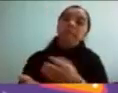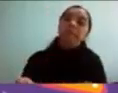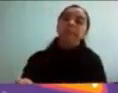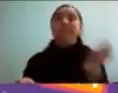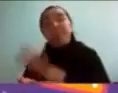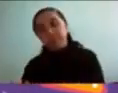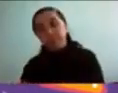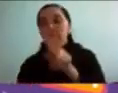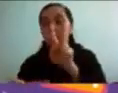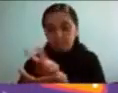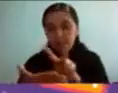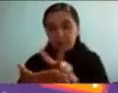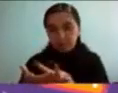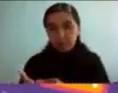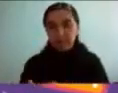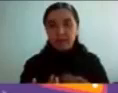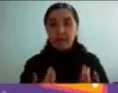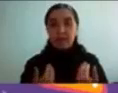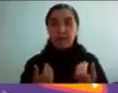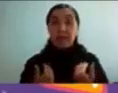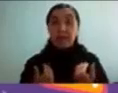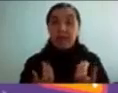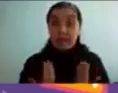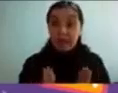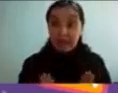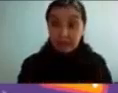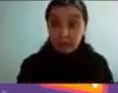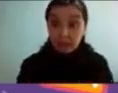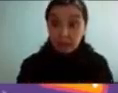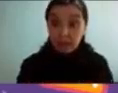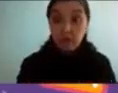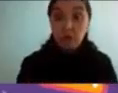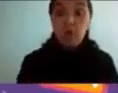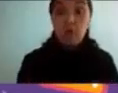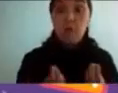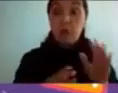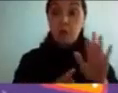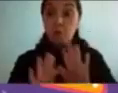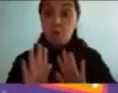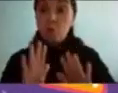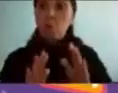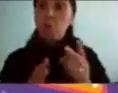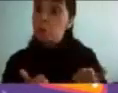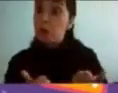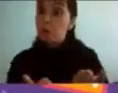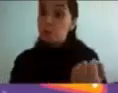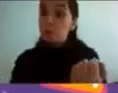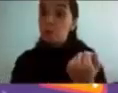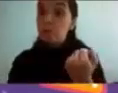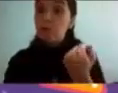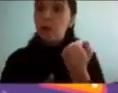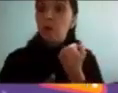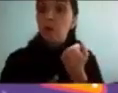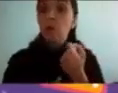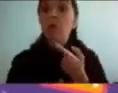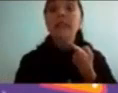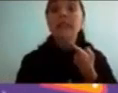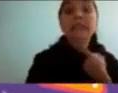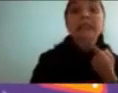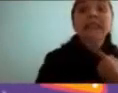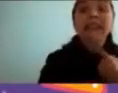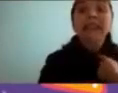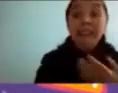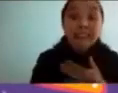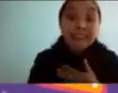y esto insisto fue algo protector porque tener interés en aprender es algo que como decía Sara